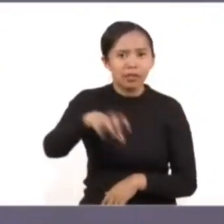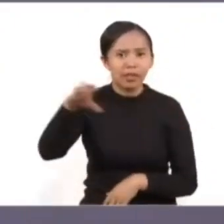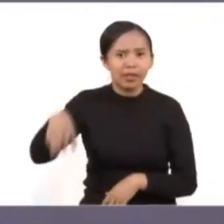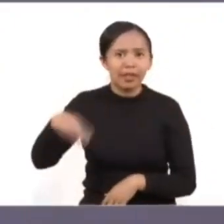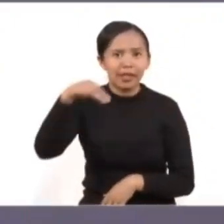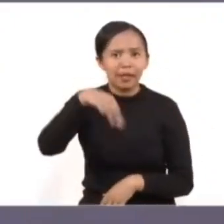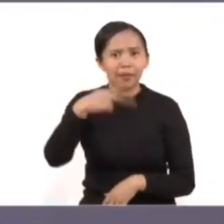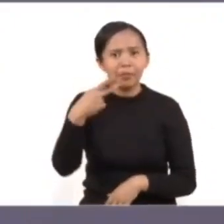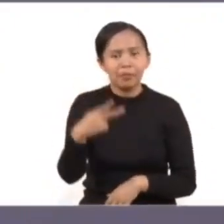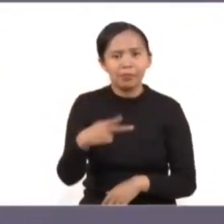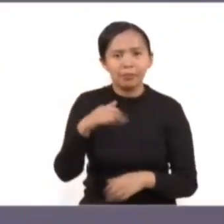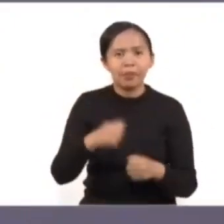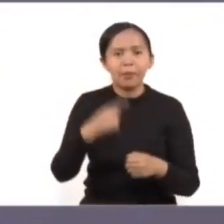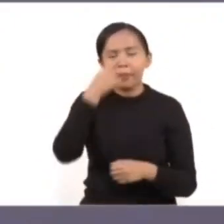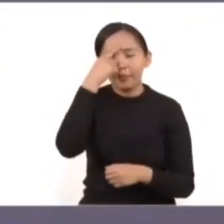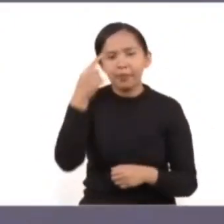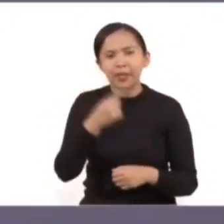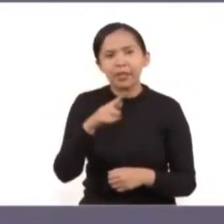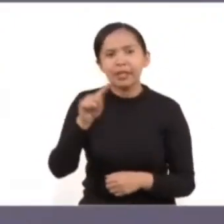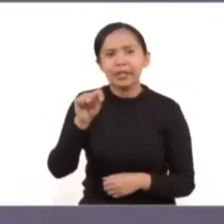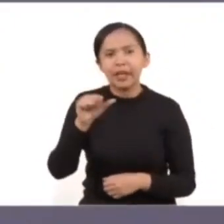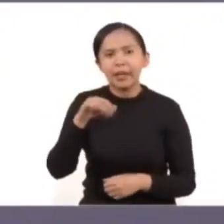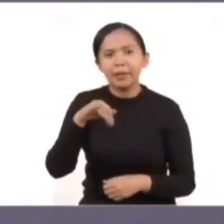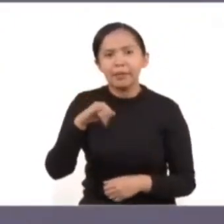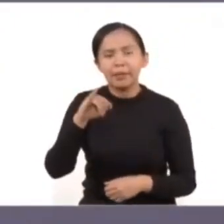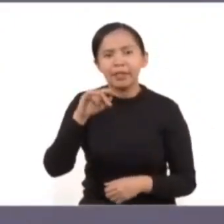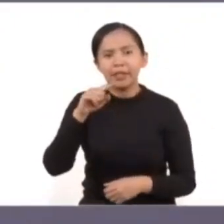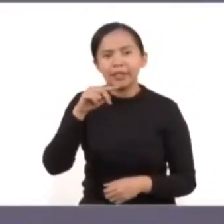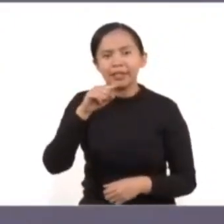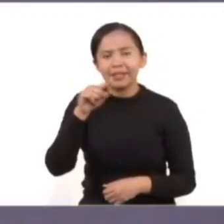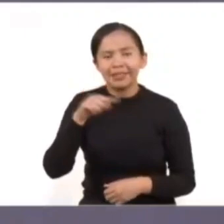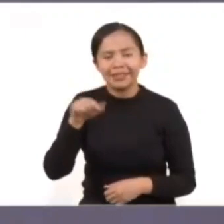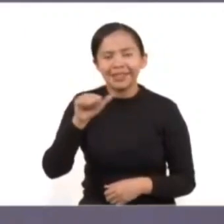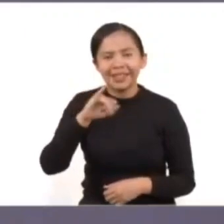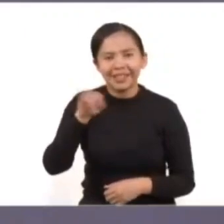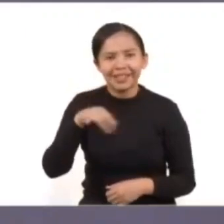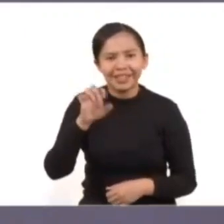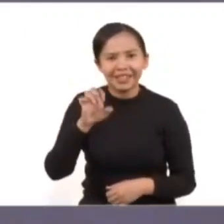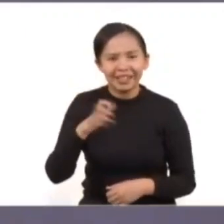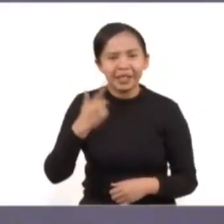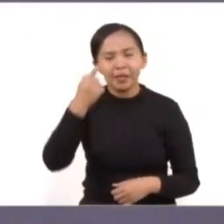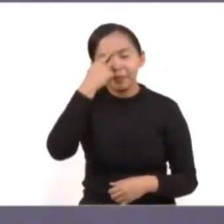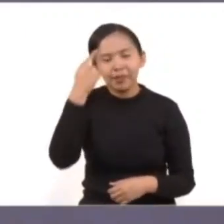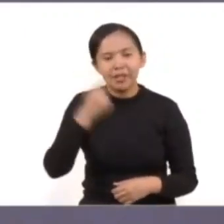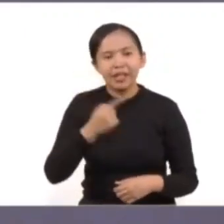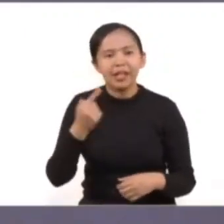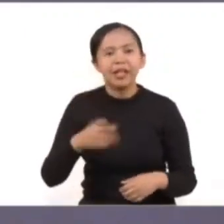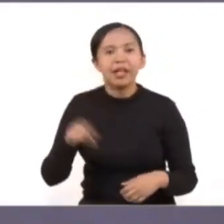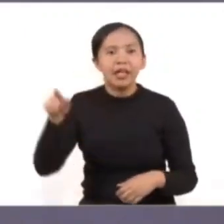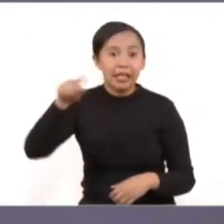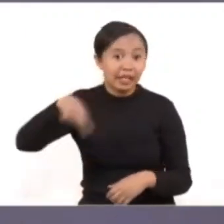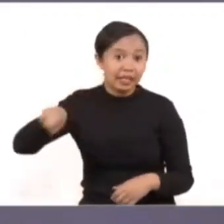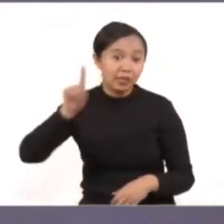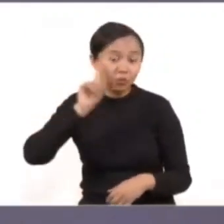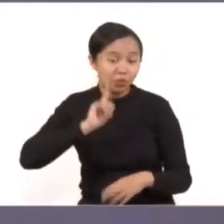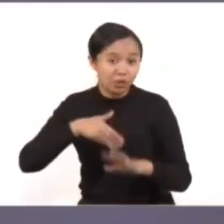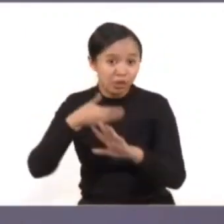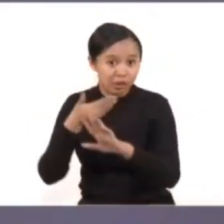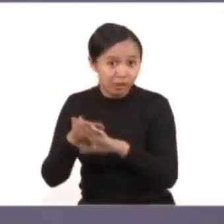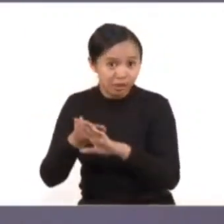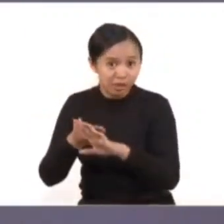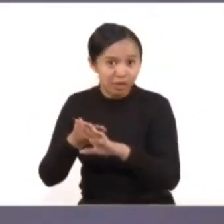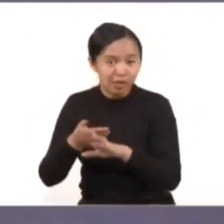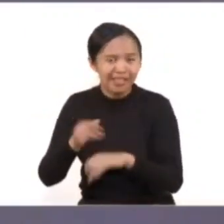Ministerio Público un tamizaje de riesgo para casos de violencias contra mujeres cometidas por sus